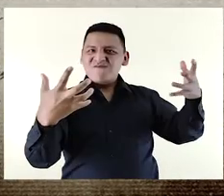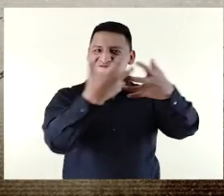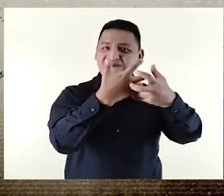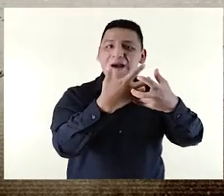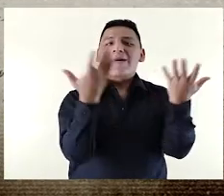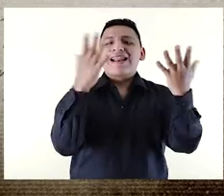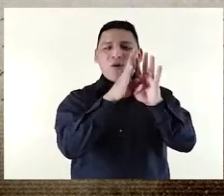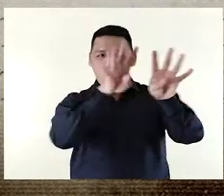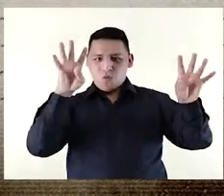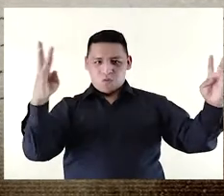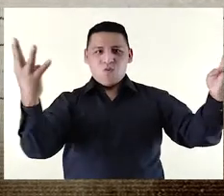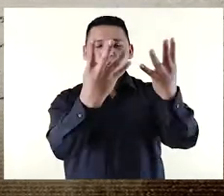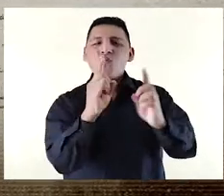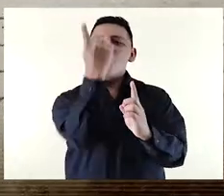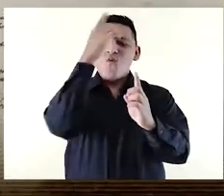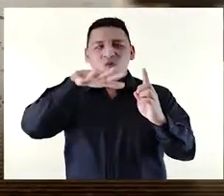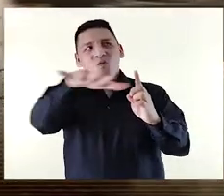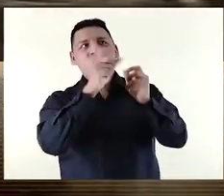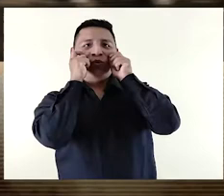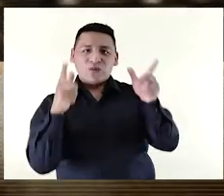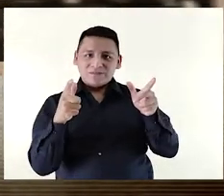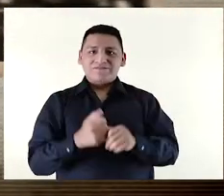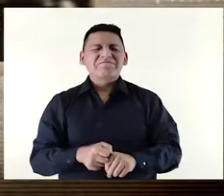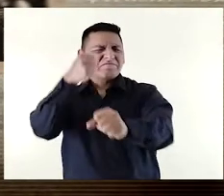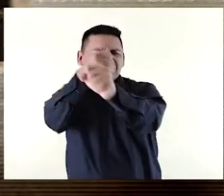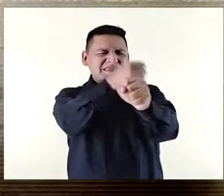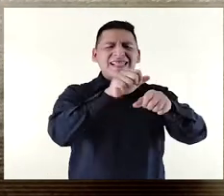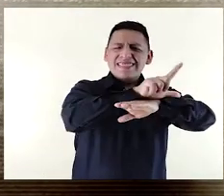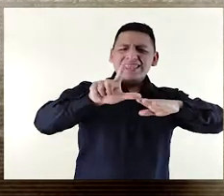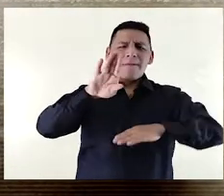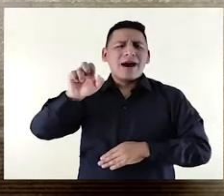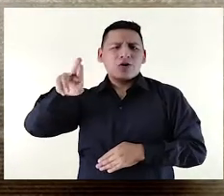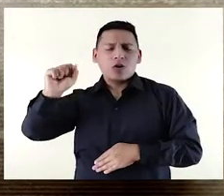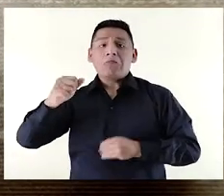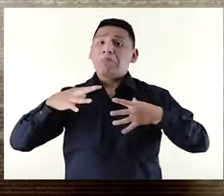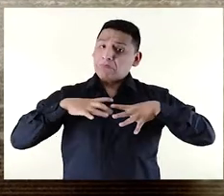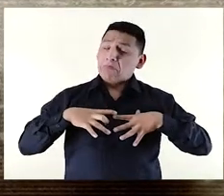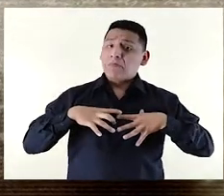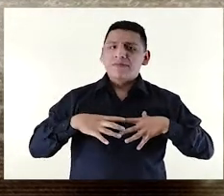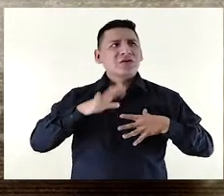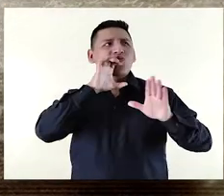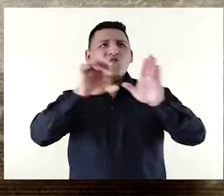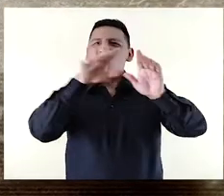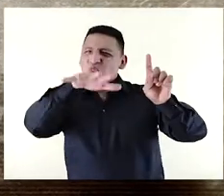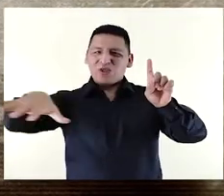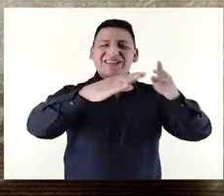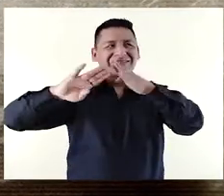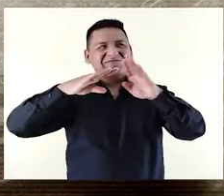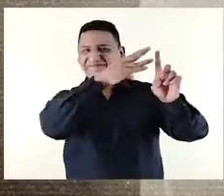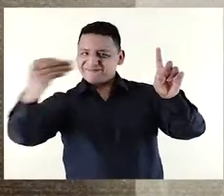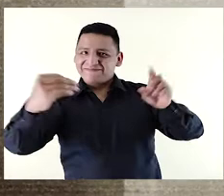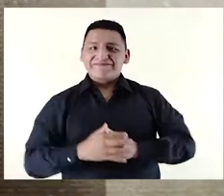entre sí, para formar un atrio único e interesante. Ambos trabajos son de líneas barrocas, muy elegantes y un ejemplo de